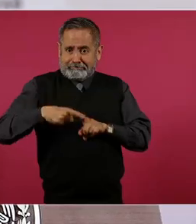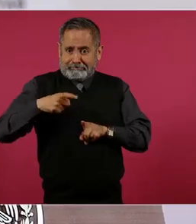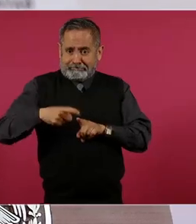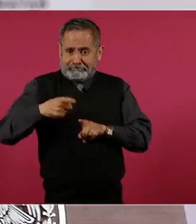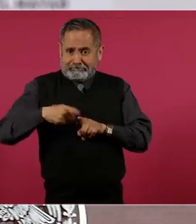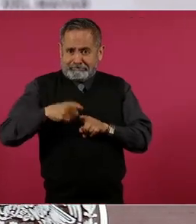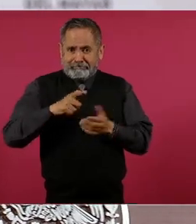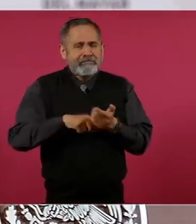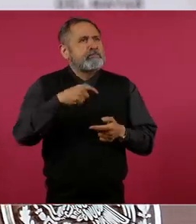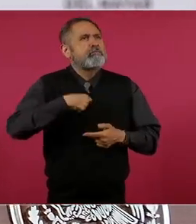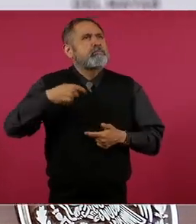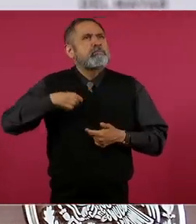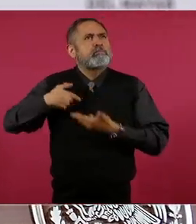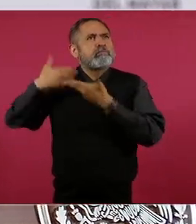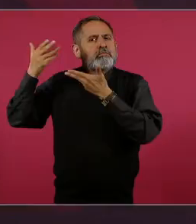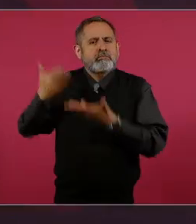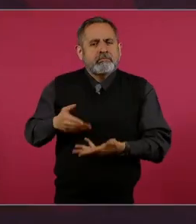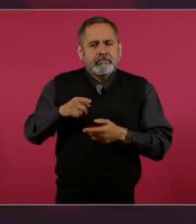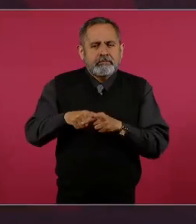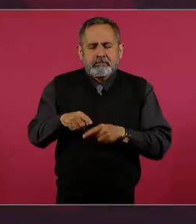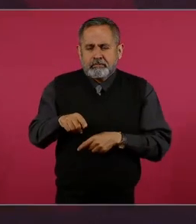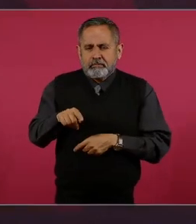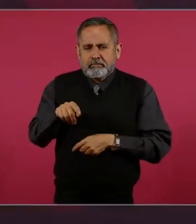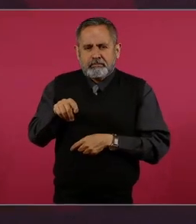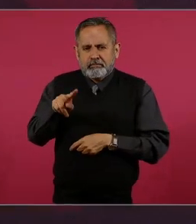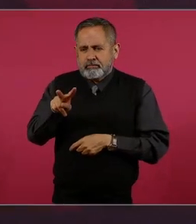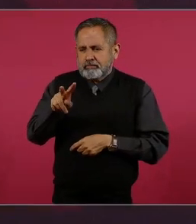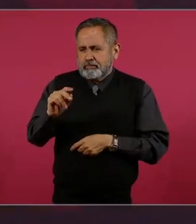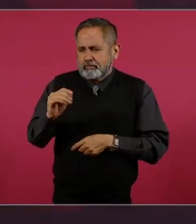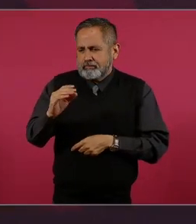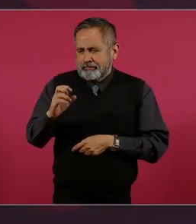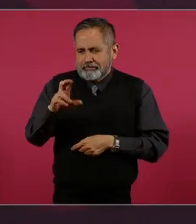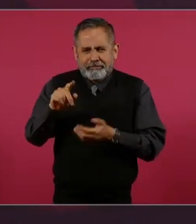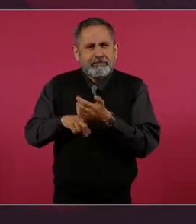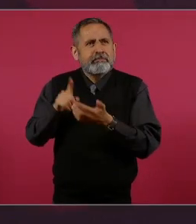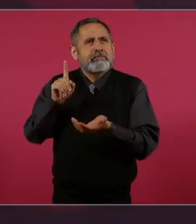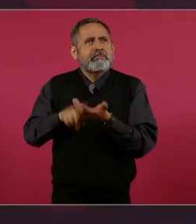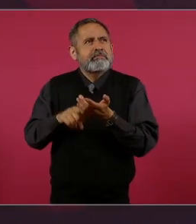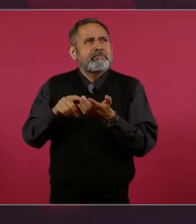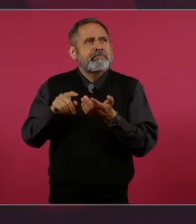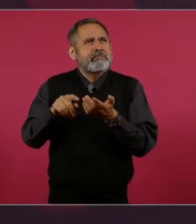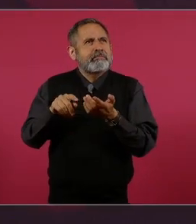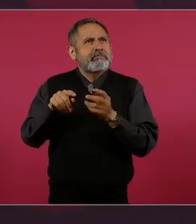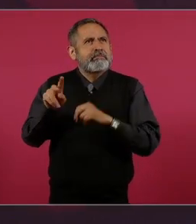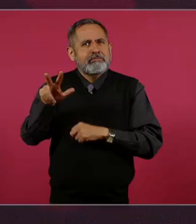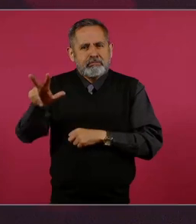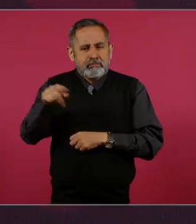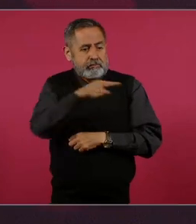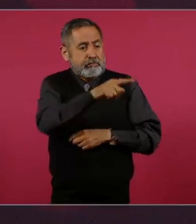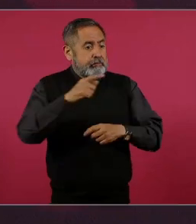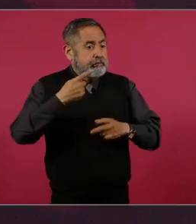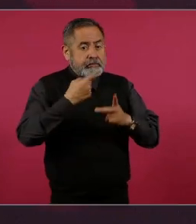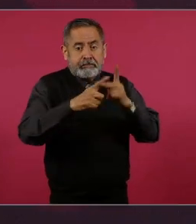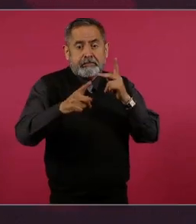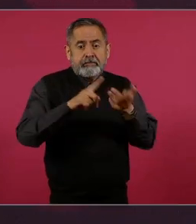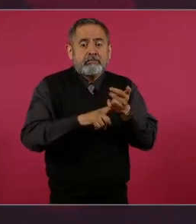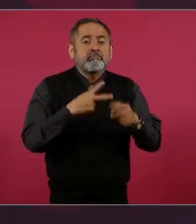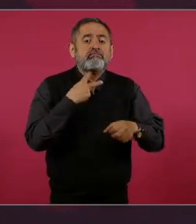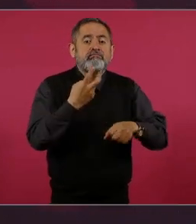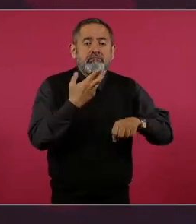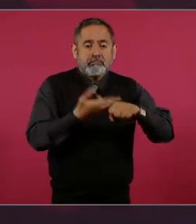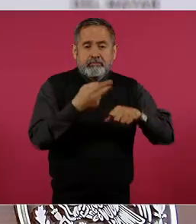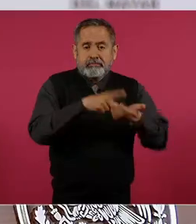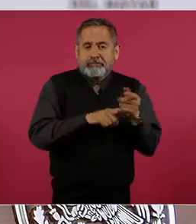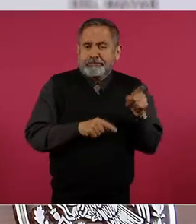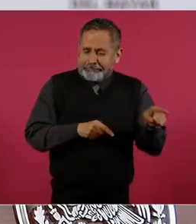llegando de vocero en el 18, lo contrataron de vocero. ¿En la Copa México